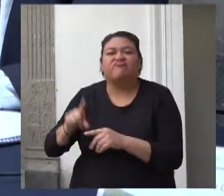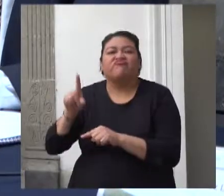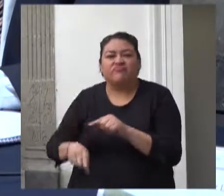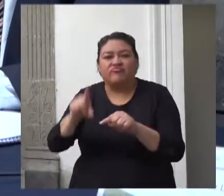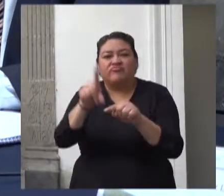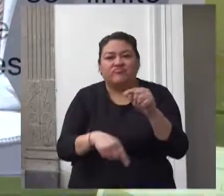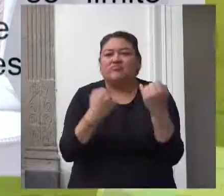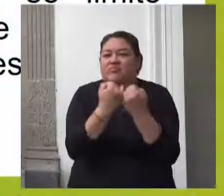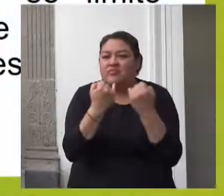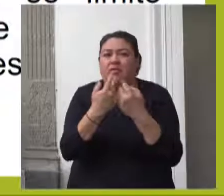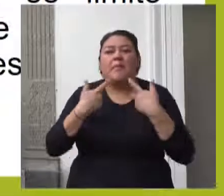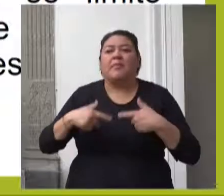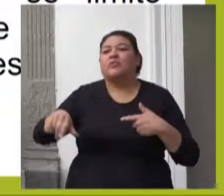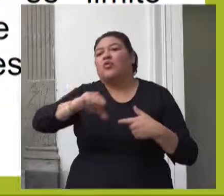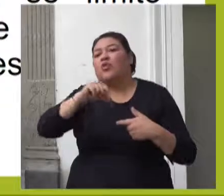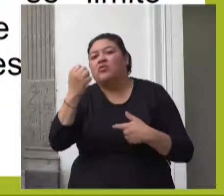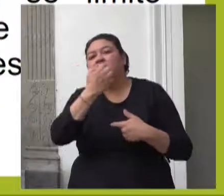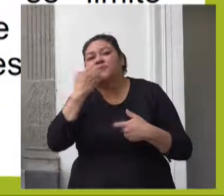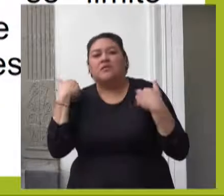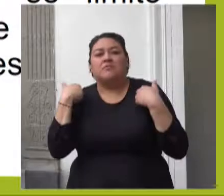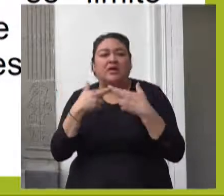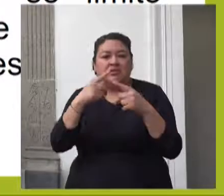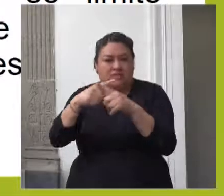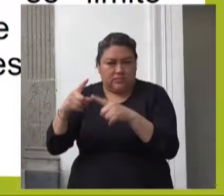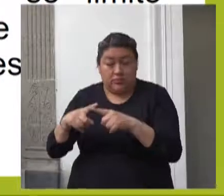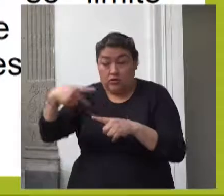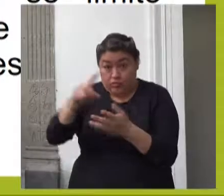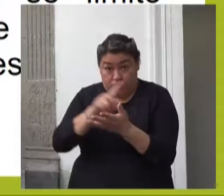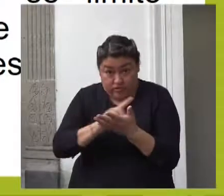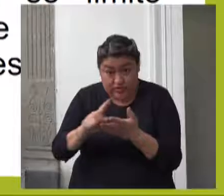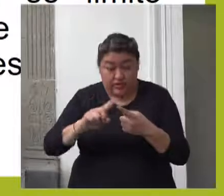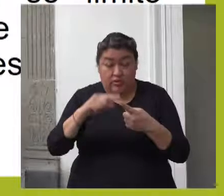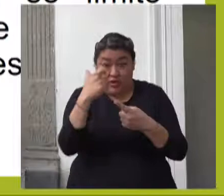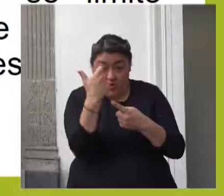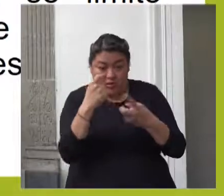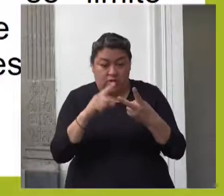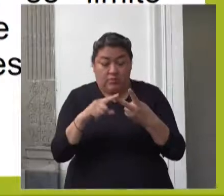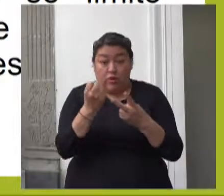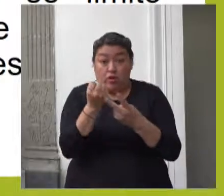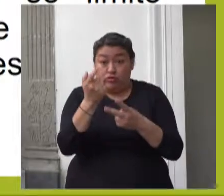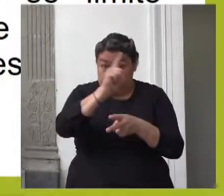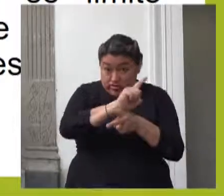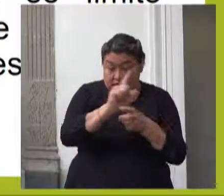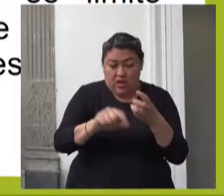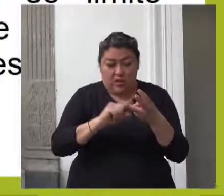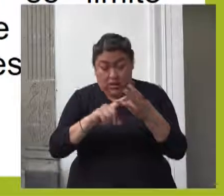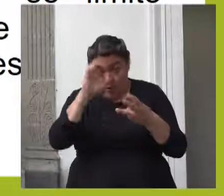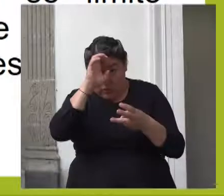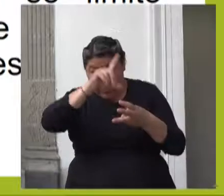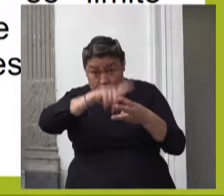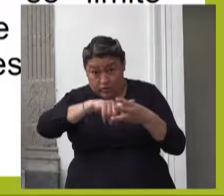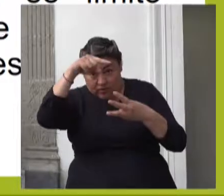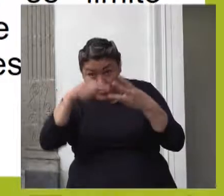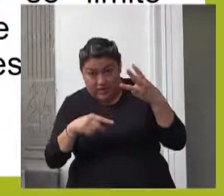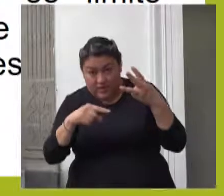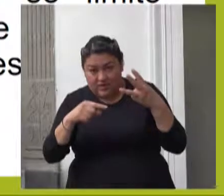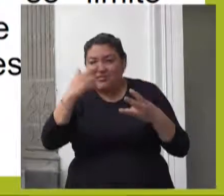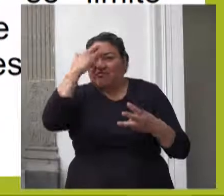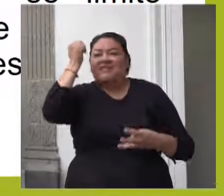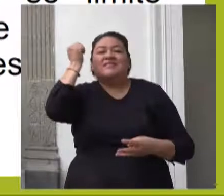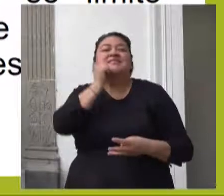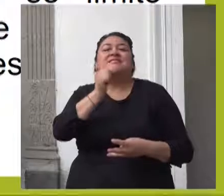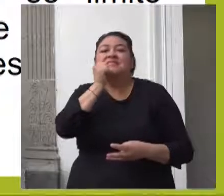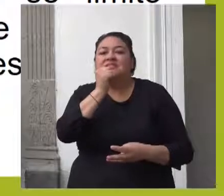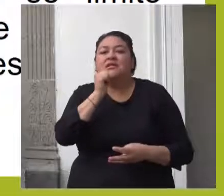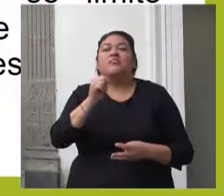beneficiarios los derechos económicos sociales y culturales al contravenir el principio de